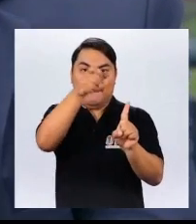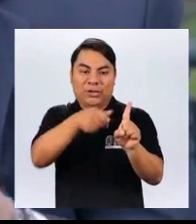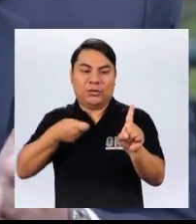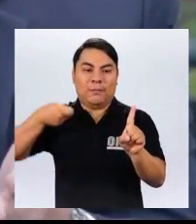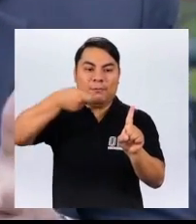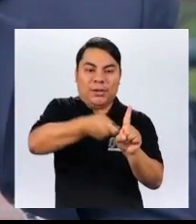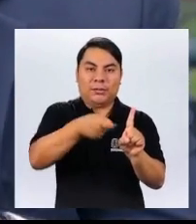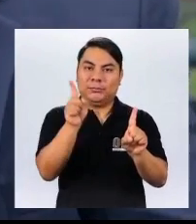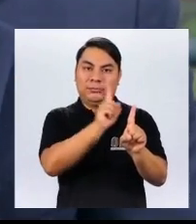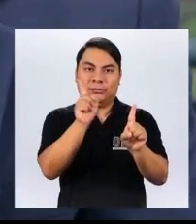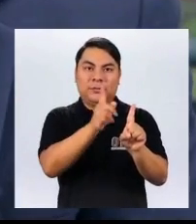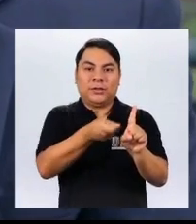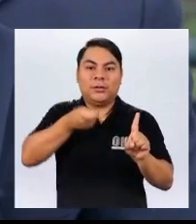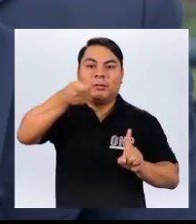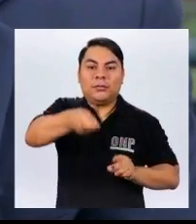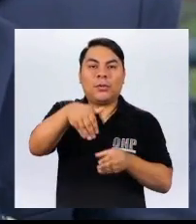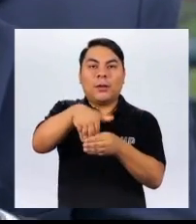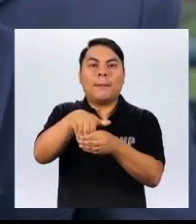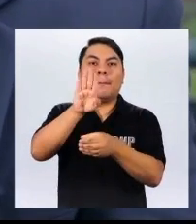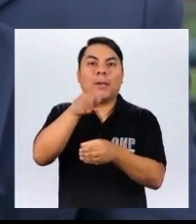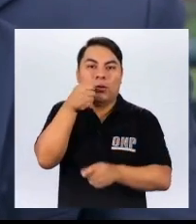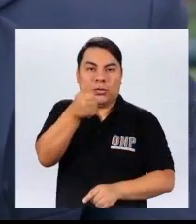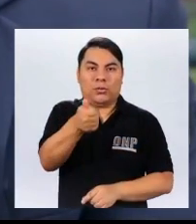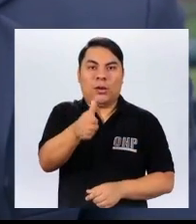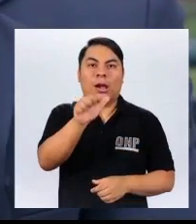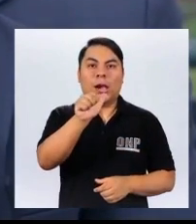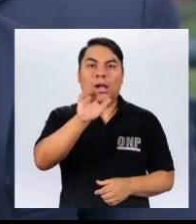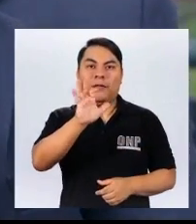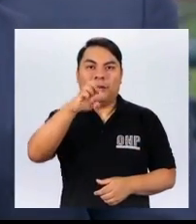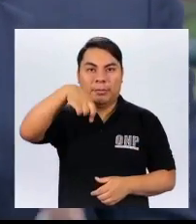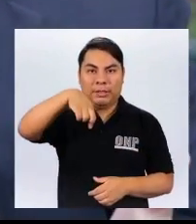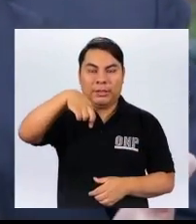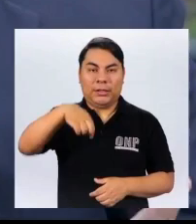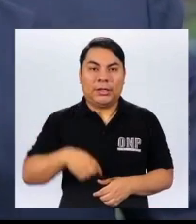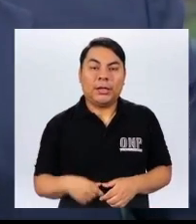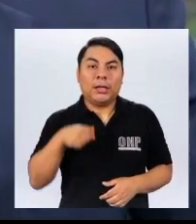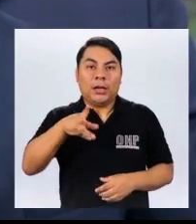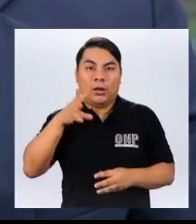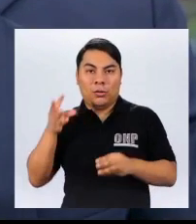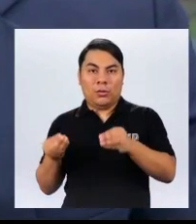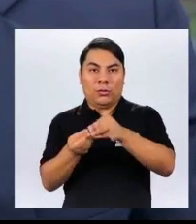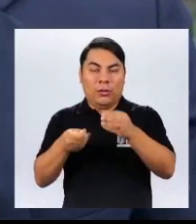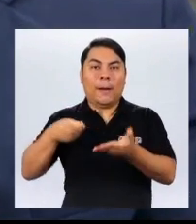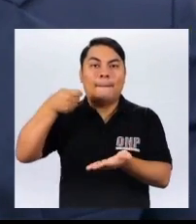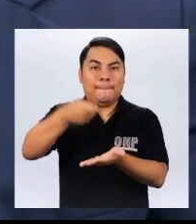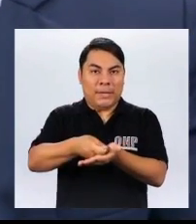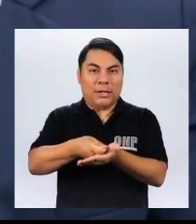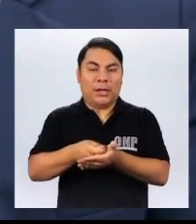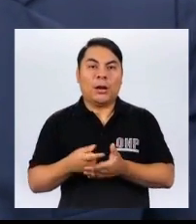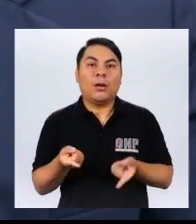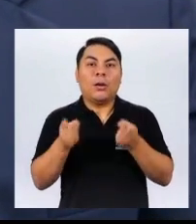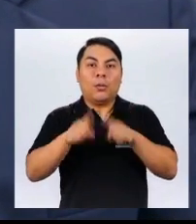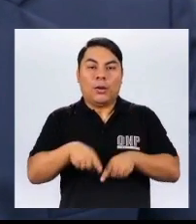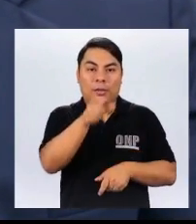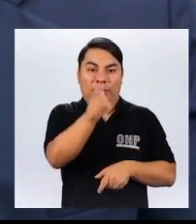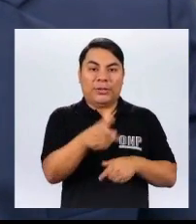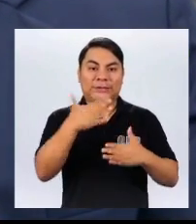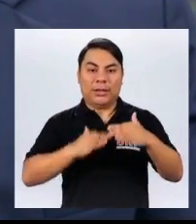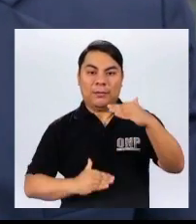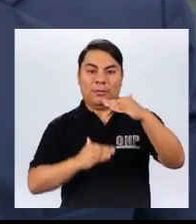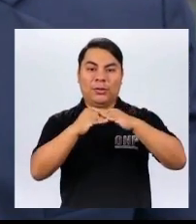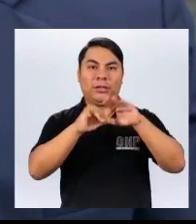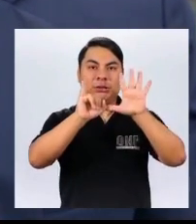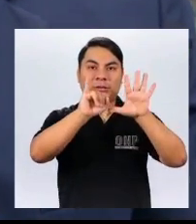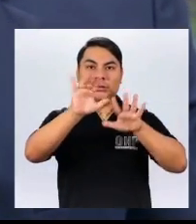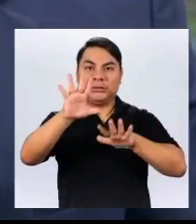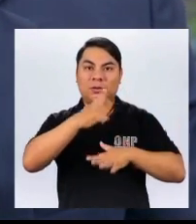titular sino que pasan a la cuenta individual que éste tiene en la AFP Aunque el bono se redime o paga principalmente cuando el titular cumple la